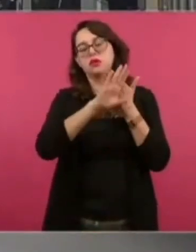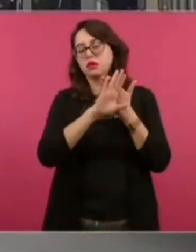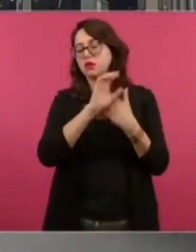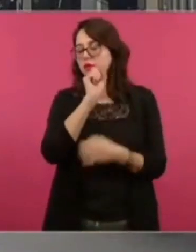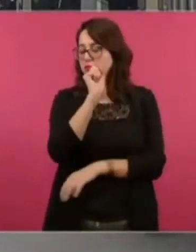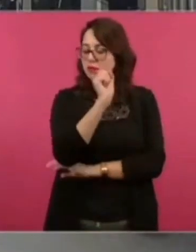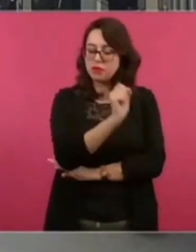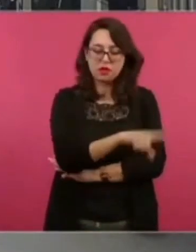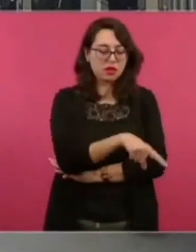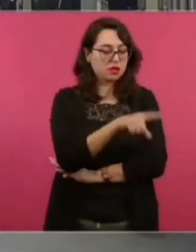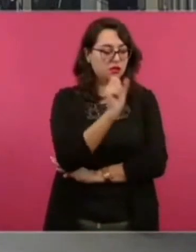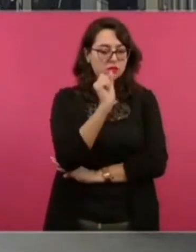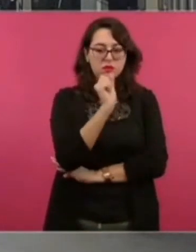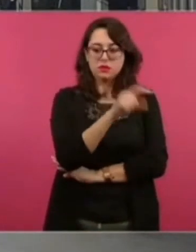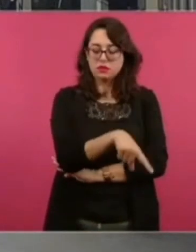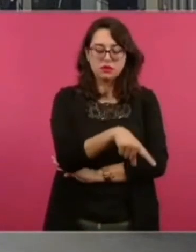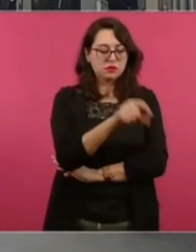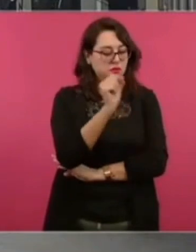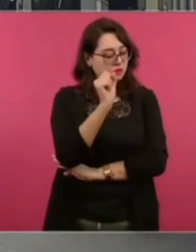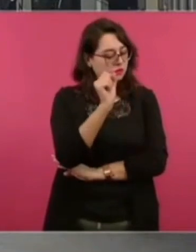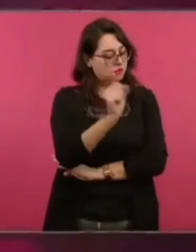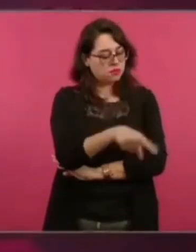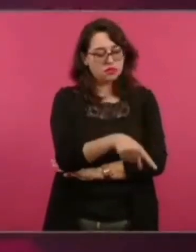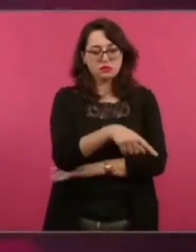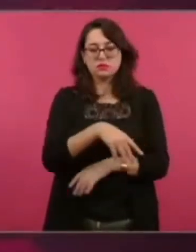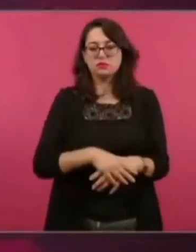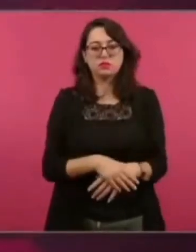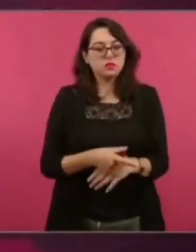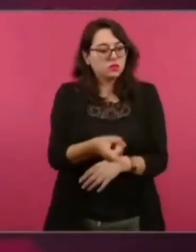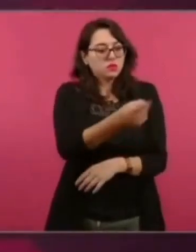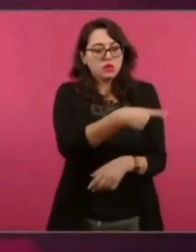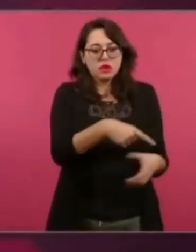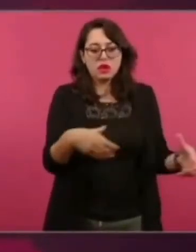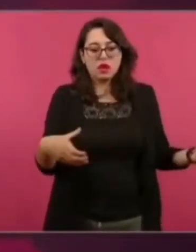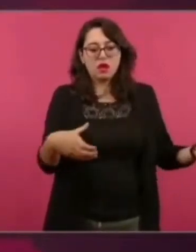alcahuete de corruptos.